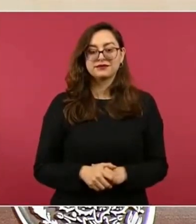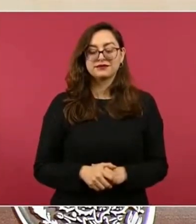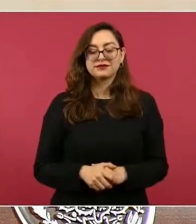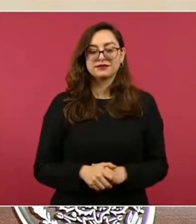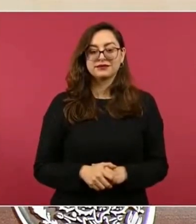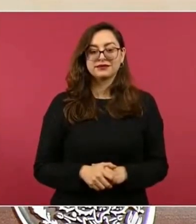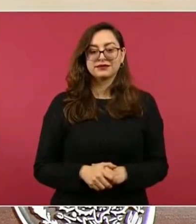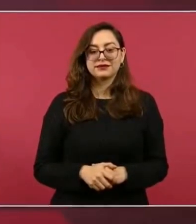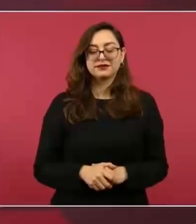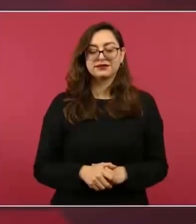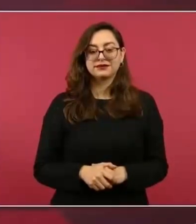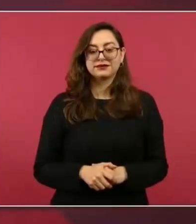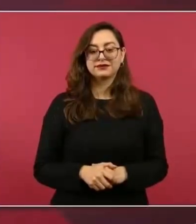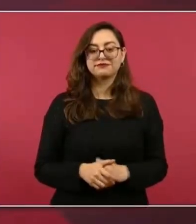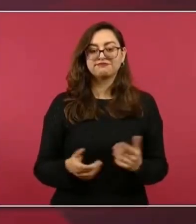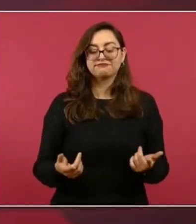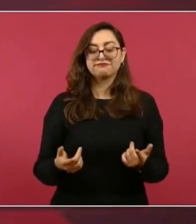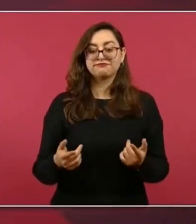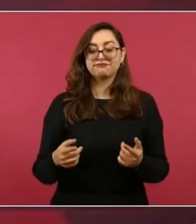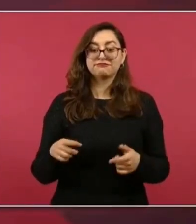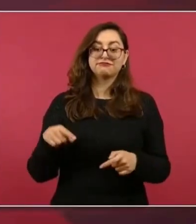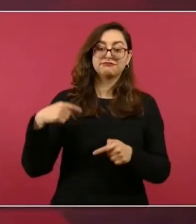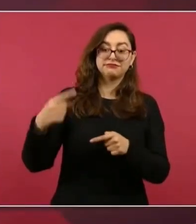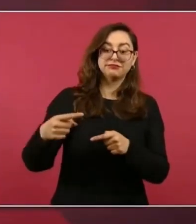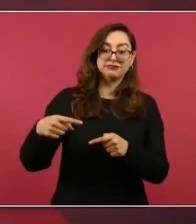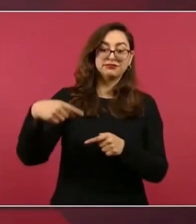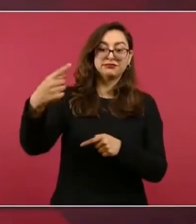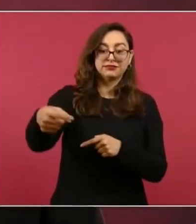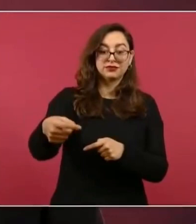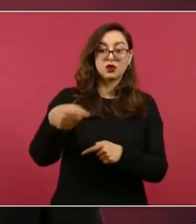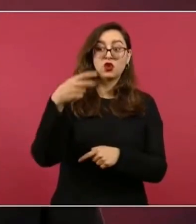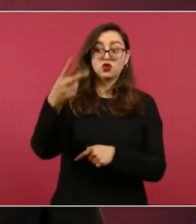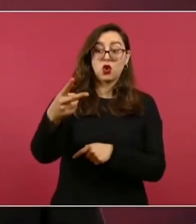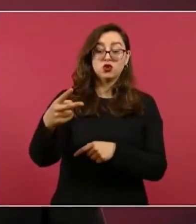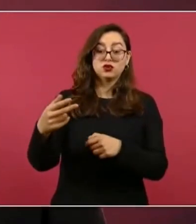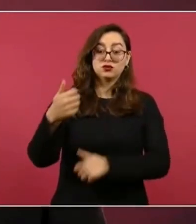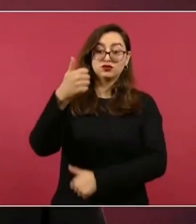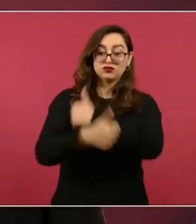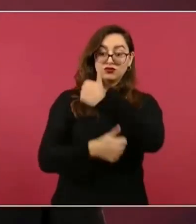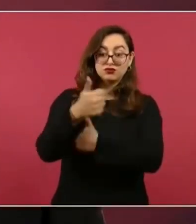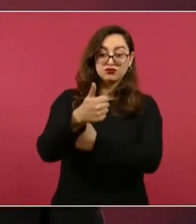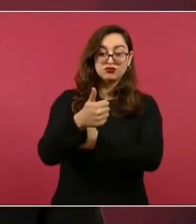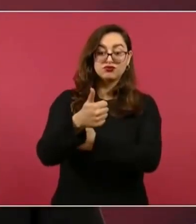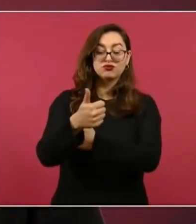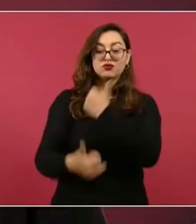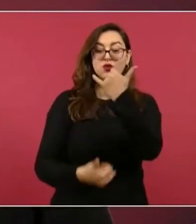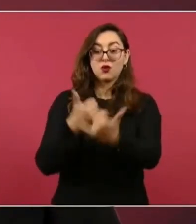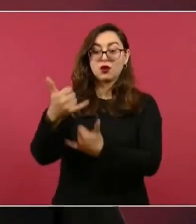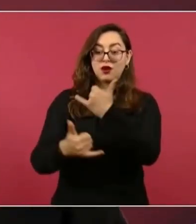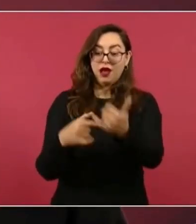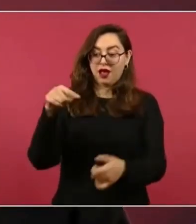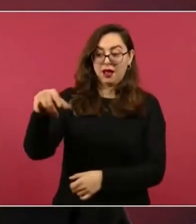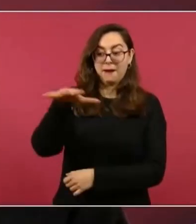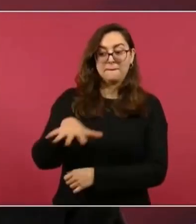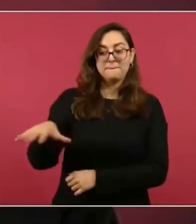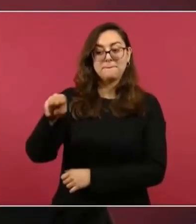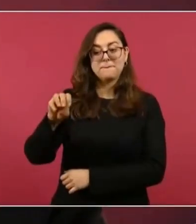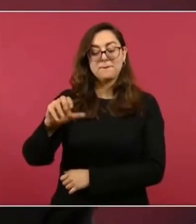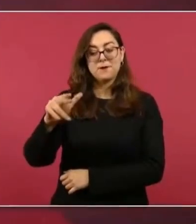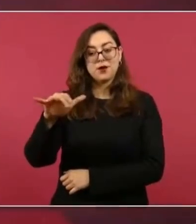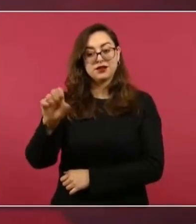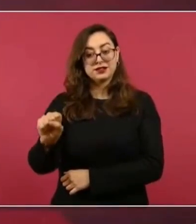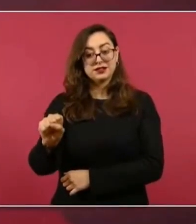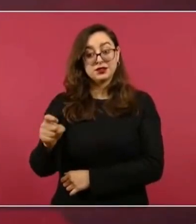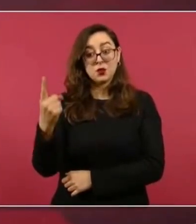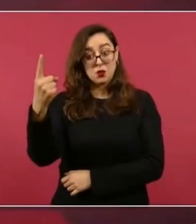los últimos dos juegos en Mochis en Mochis. O que si de los dos gana uno